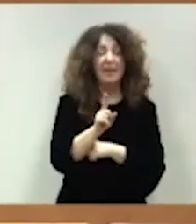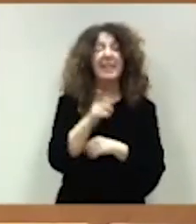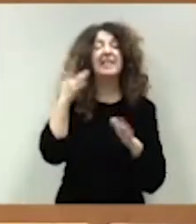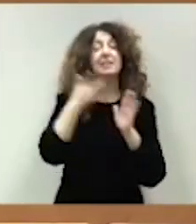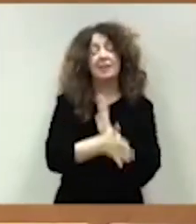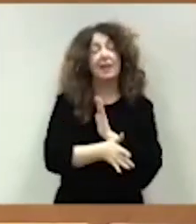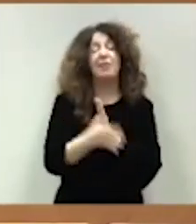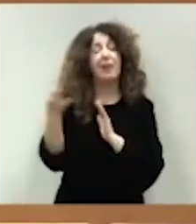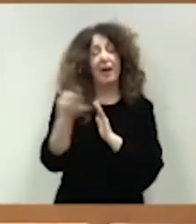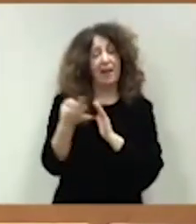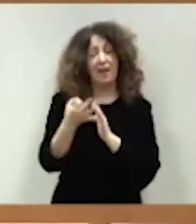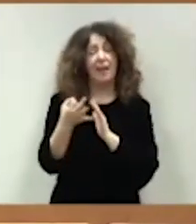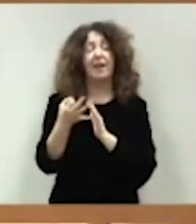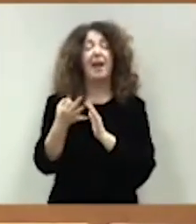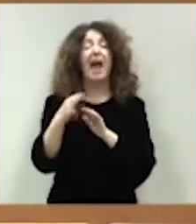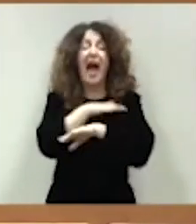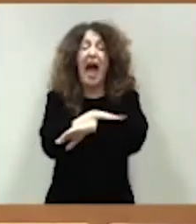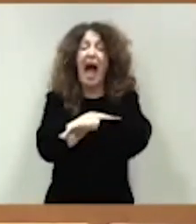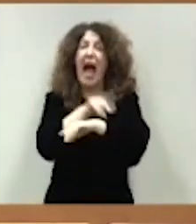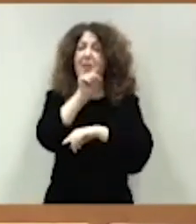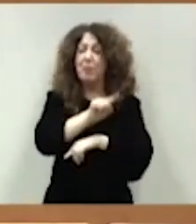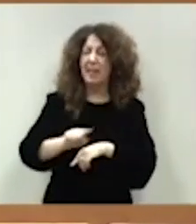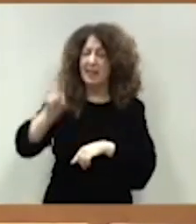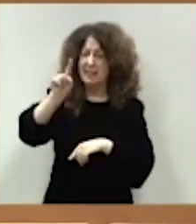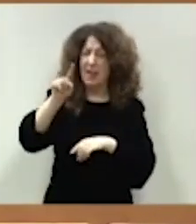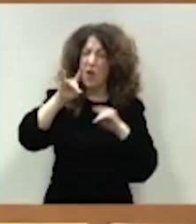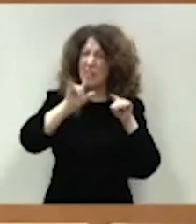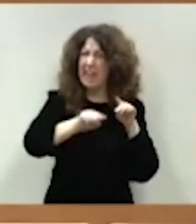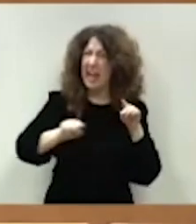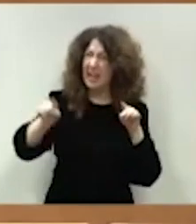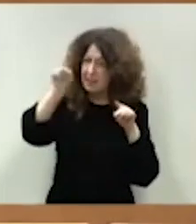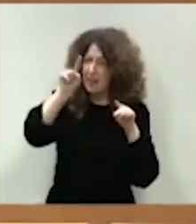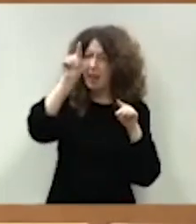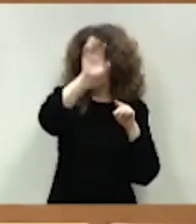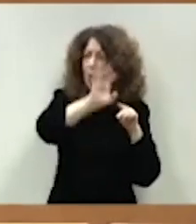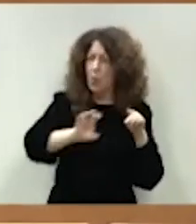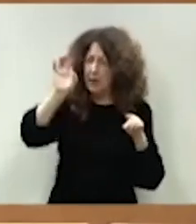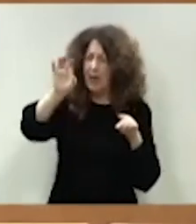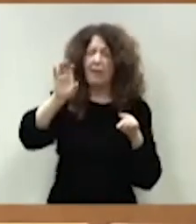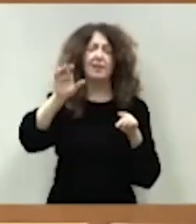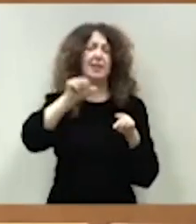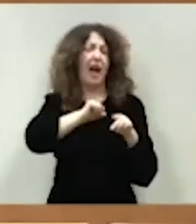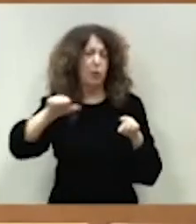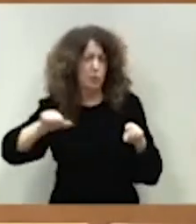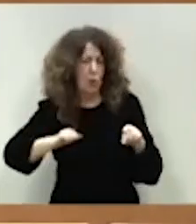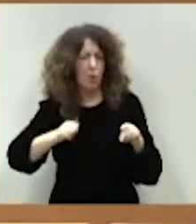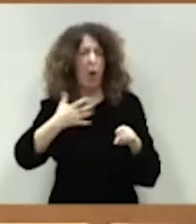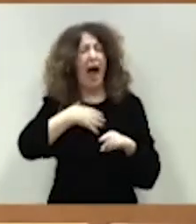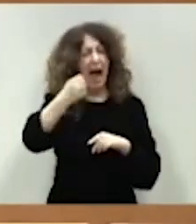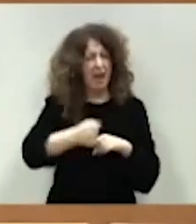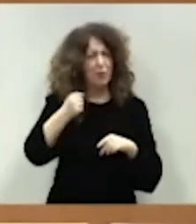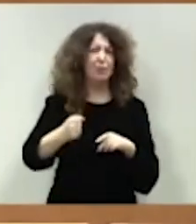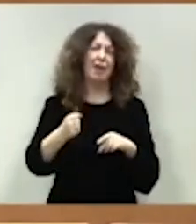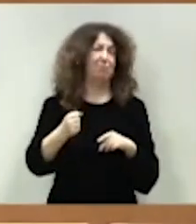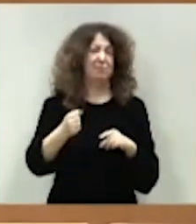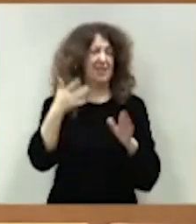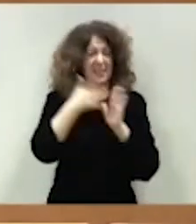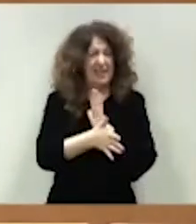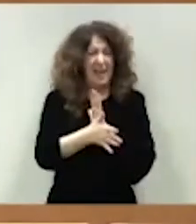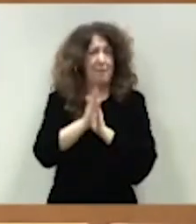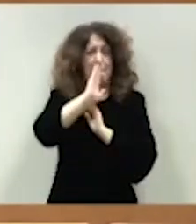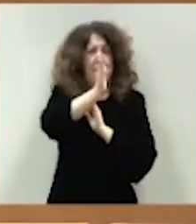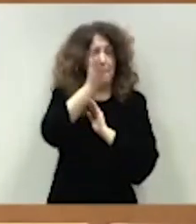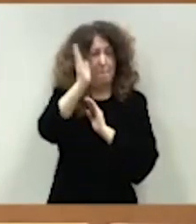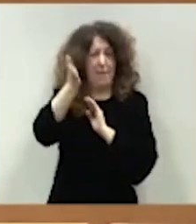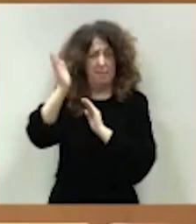perjudicar a las administraciones territoriales, comunidades autónomas, también ayuntamientos y, por tanto, a